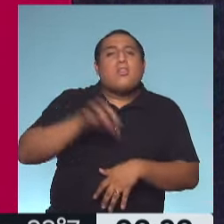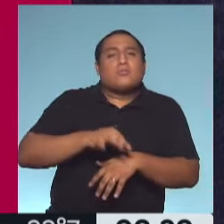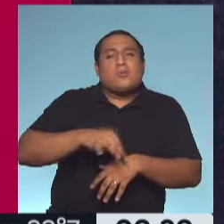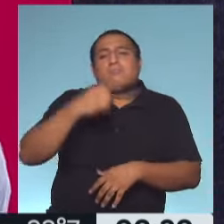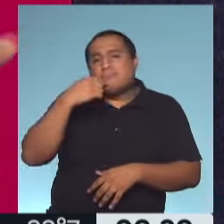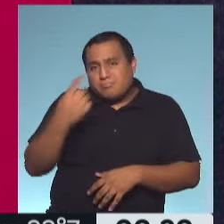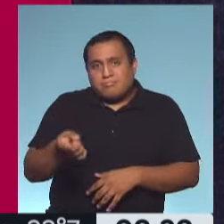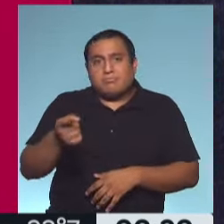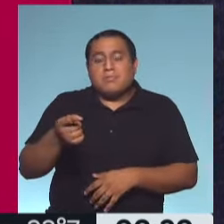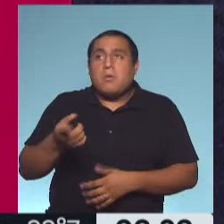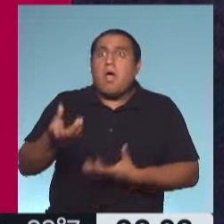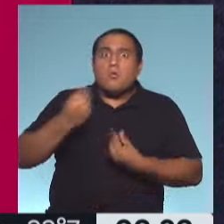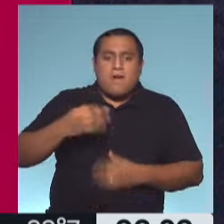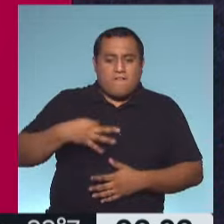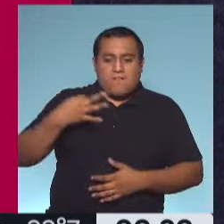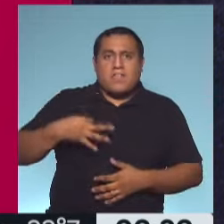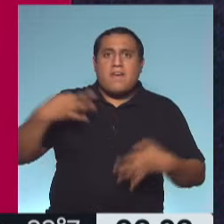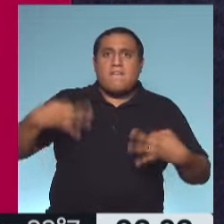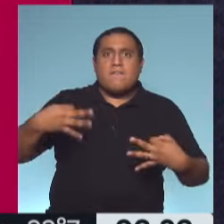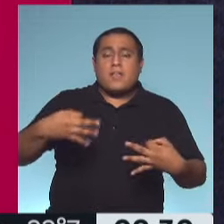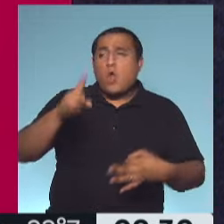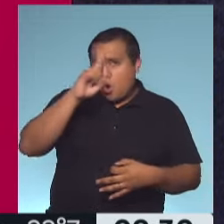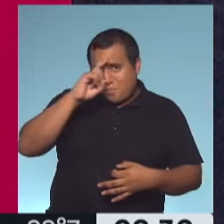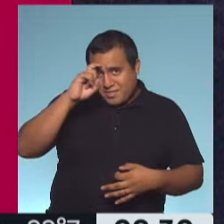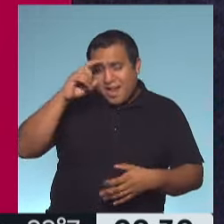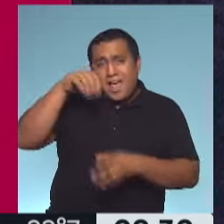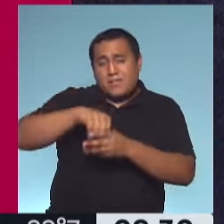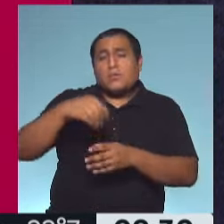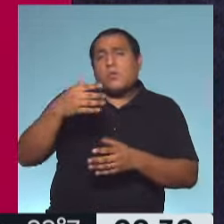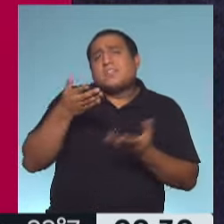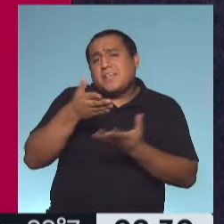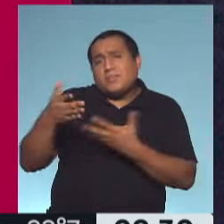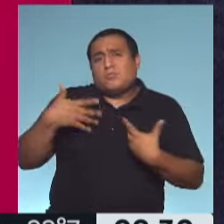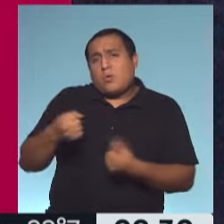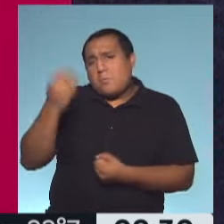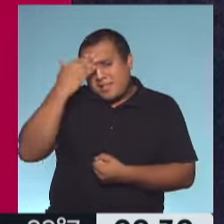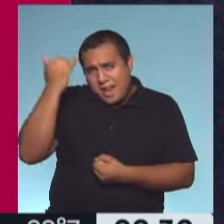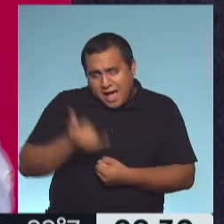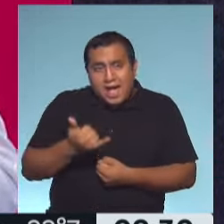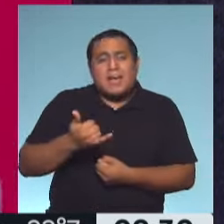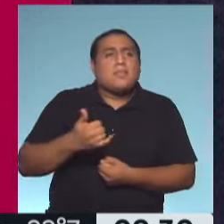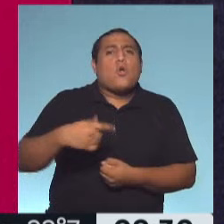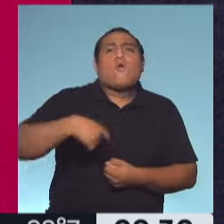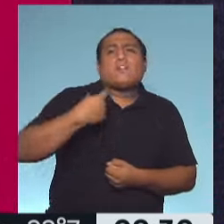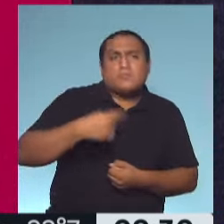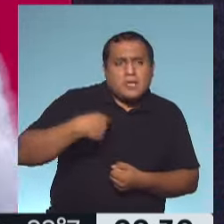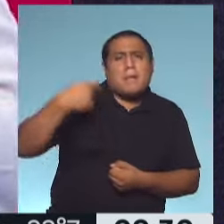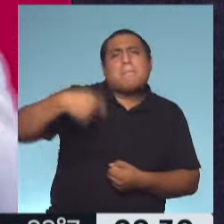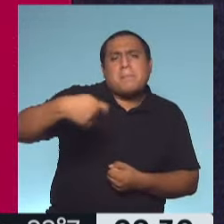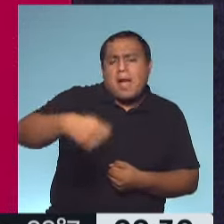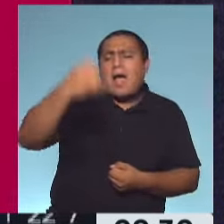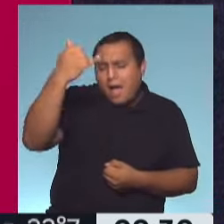aumenta la calidad de vida. Los hospitales tienen servicio de salud mental, las medicinas prepagas tienen servicio de salud mental.